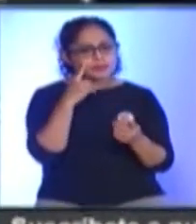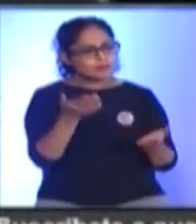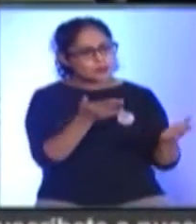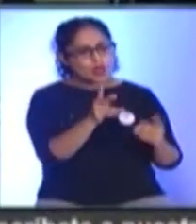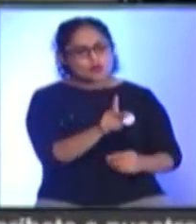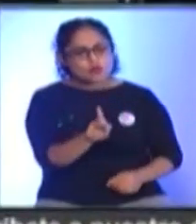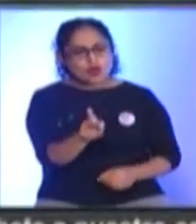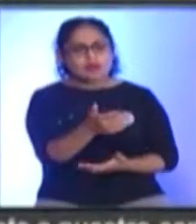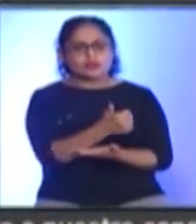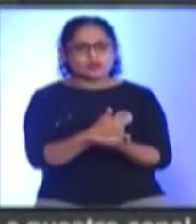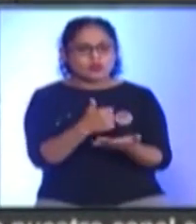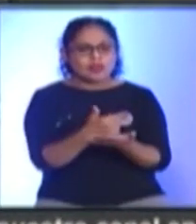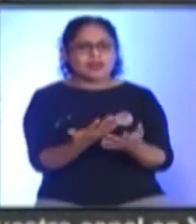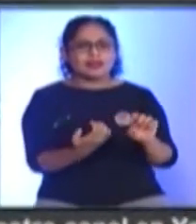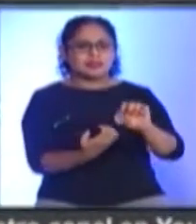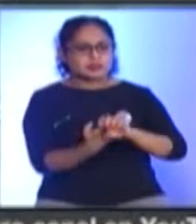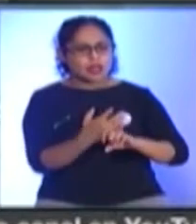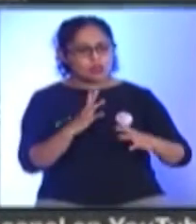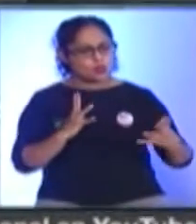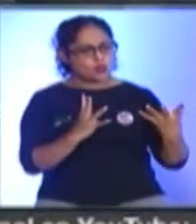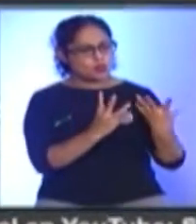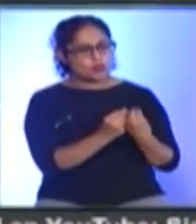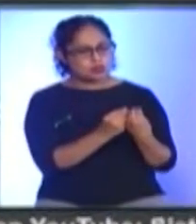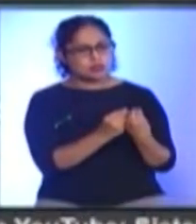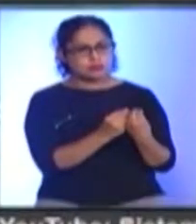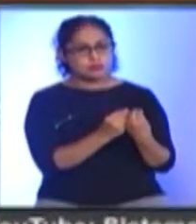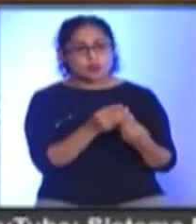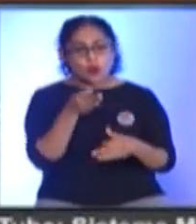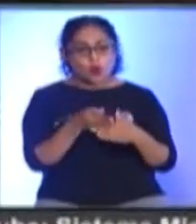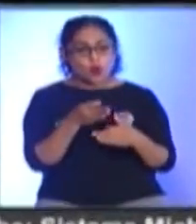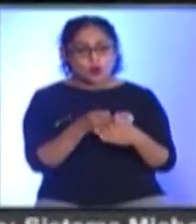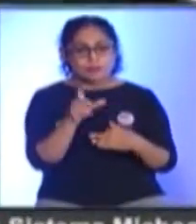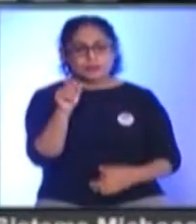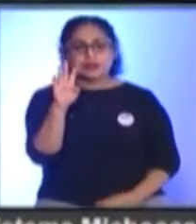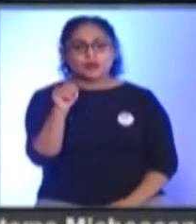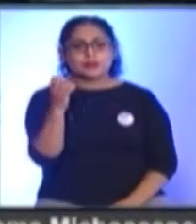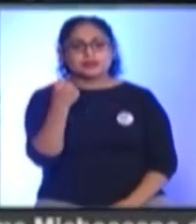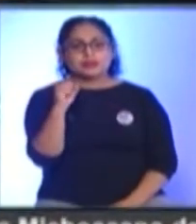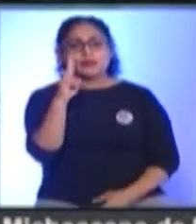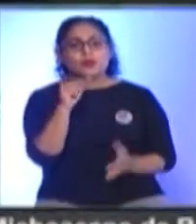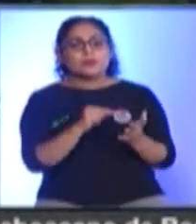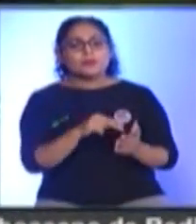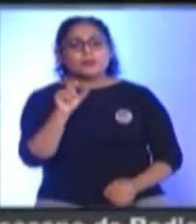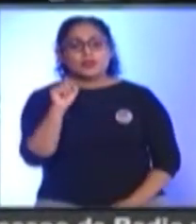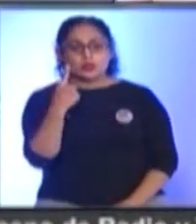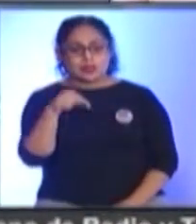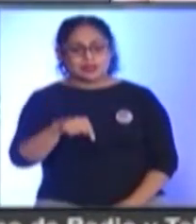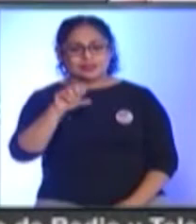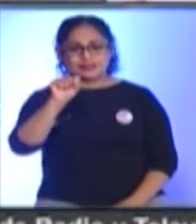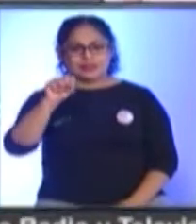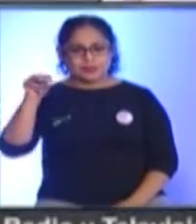La ciudad El estado Que juntos Construimos Hoy 29 de septiembre De 2021 El sistema